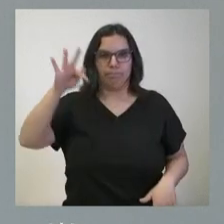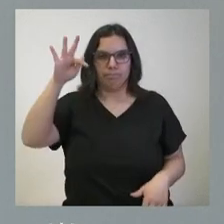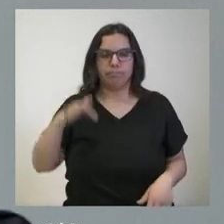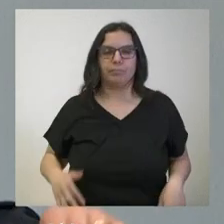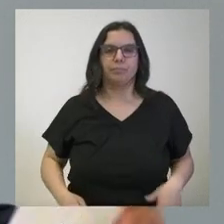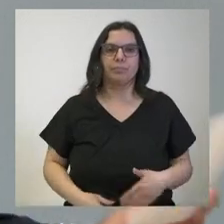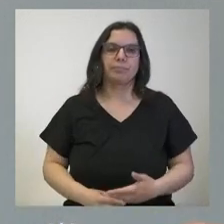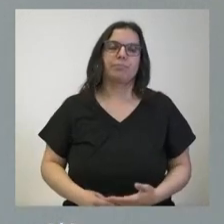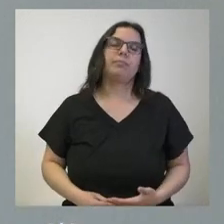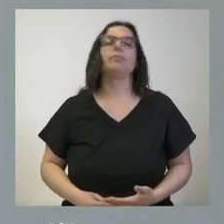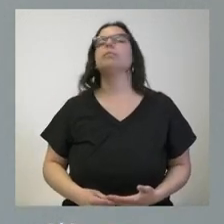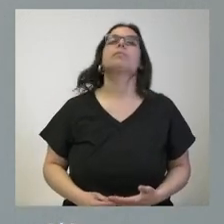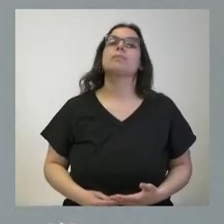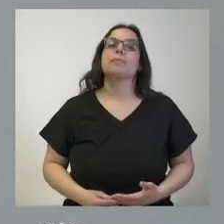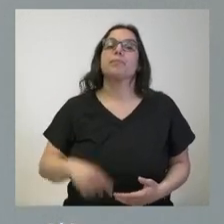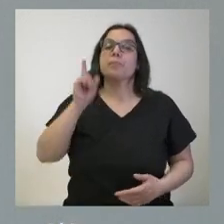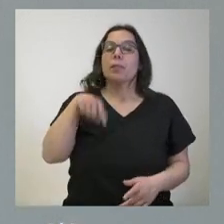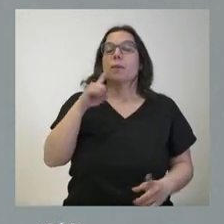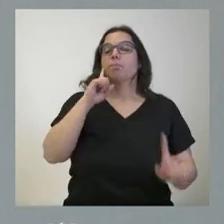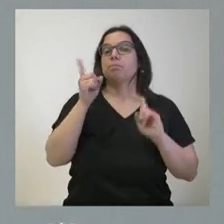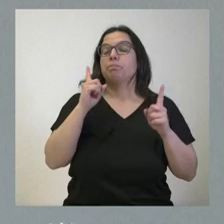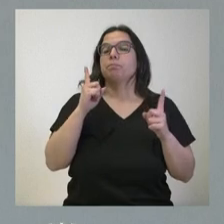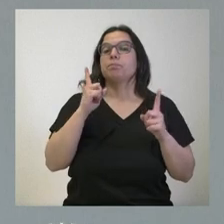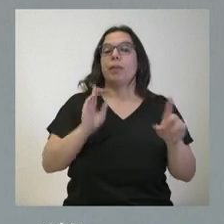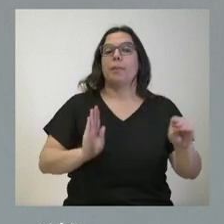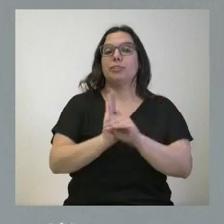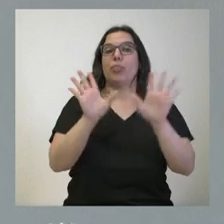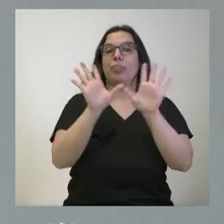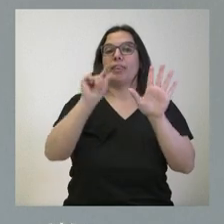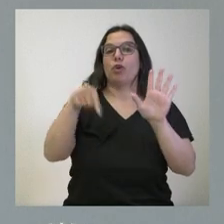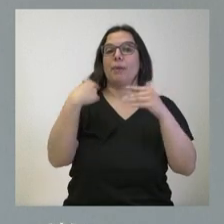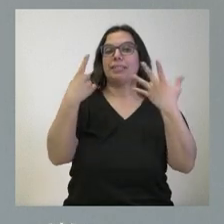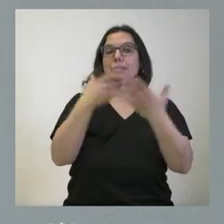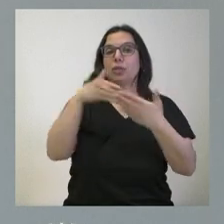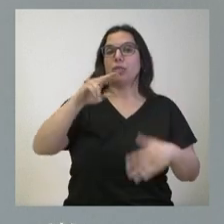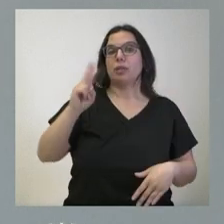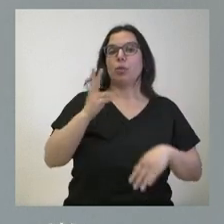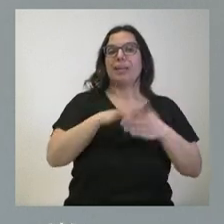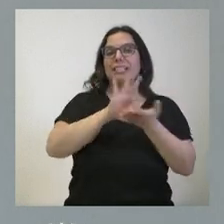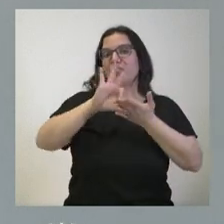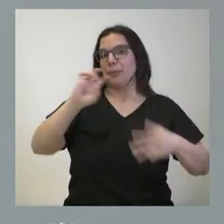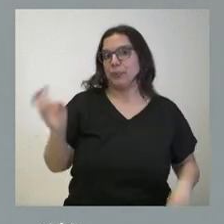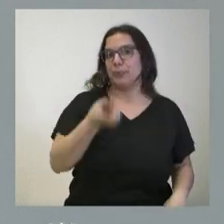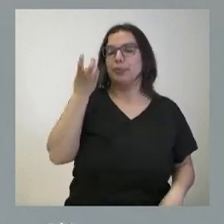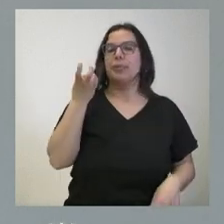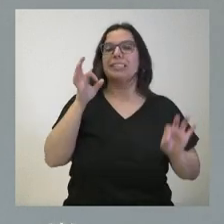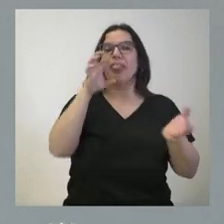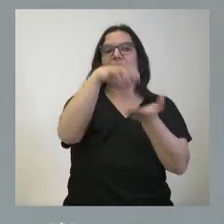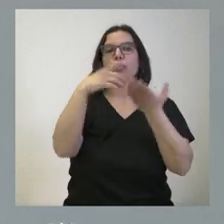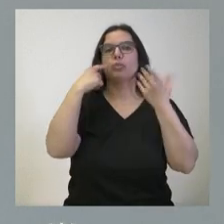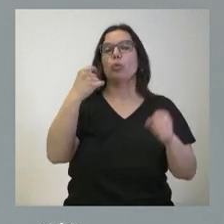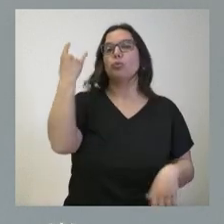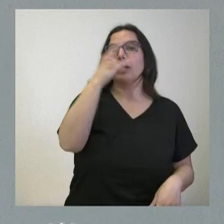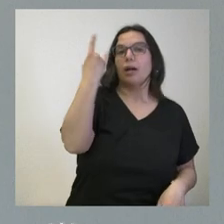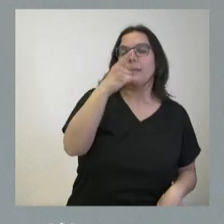Por otra parte, se prevé una inversión de 10,6 millones de euros para diversos servicios en los centros de salud de Salamanca